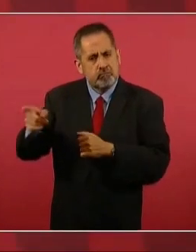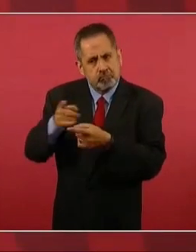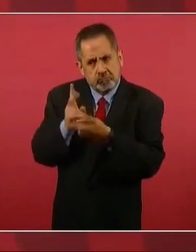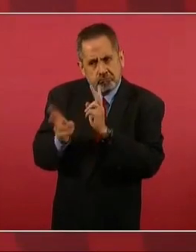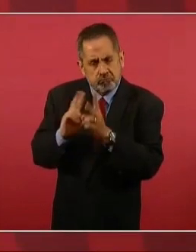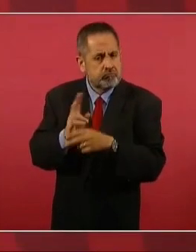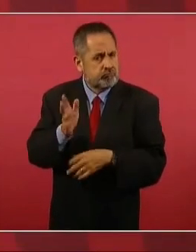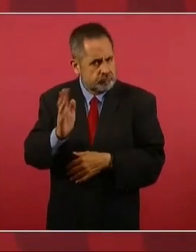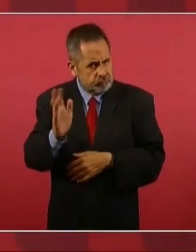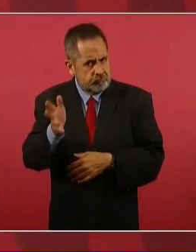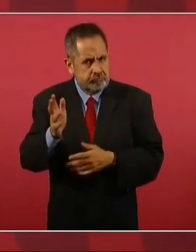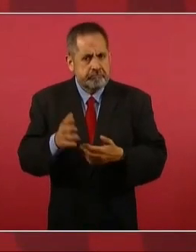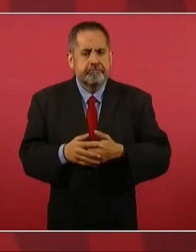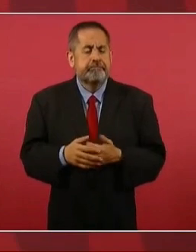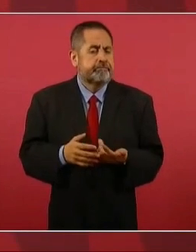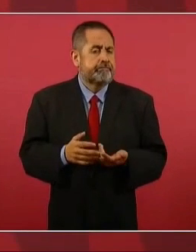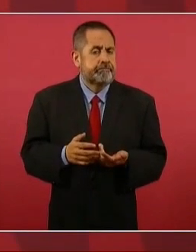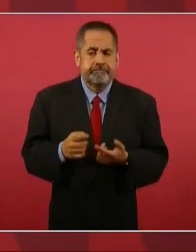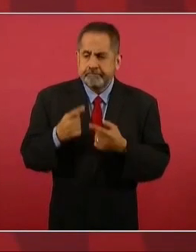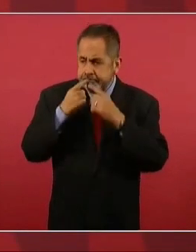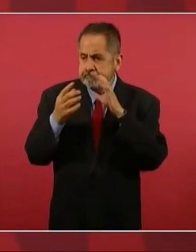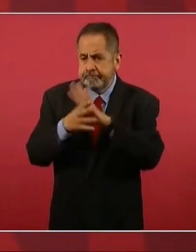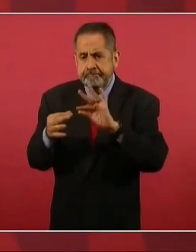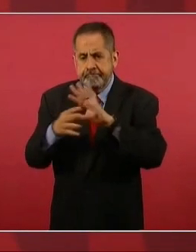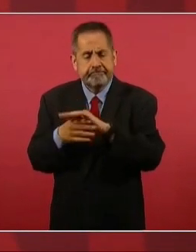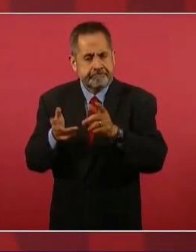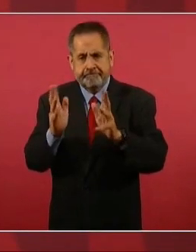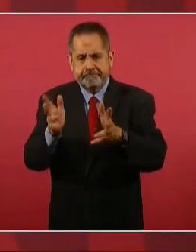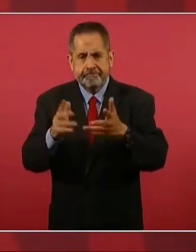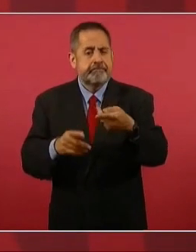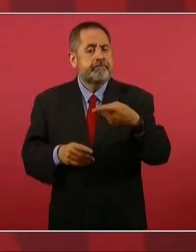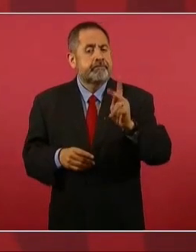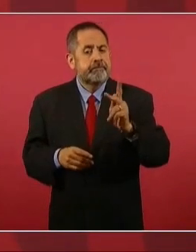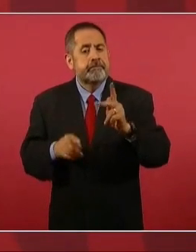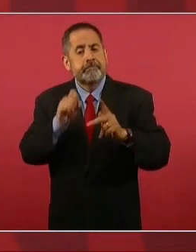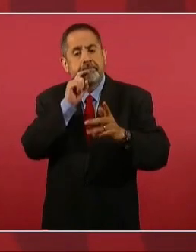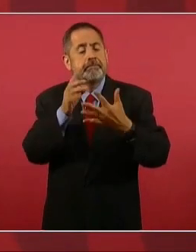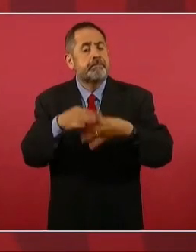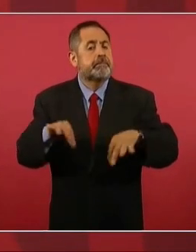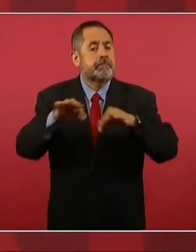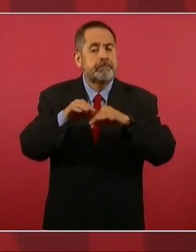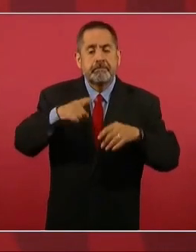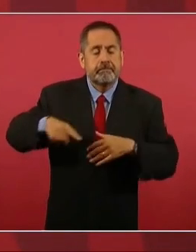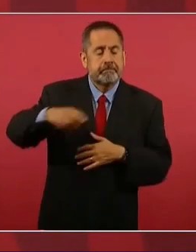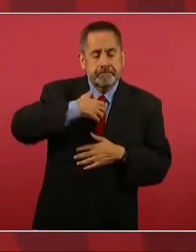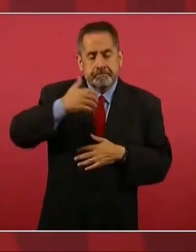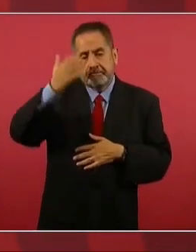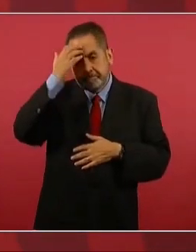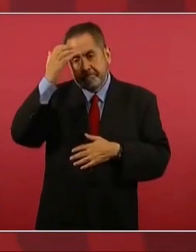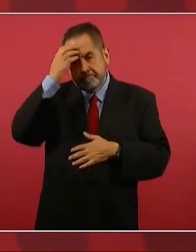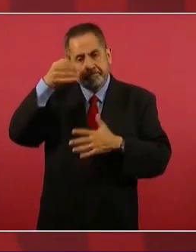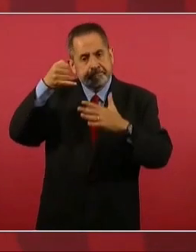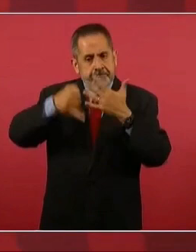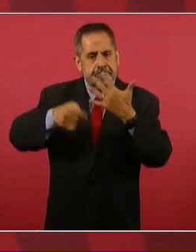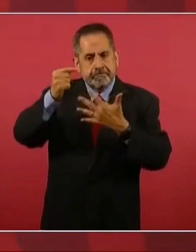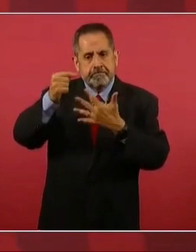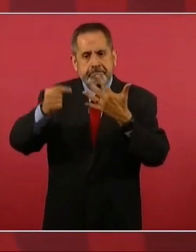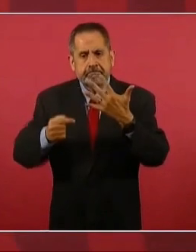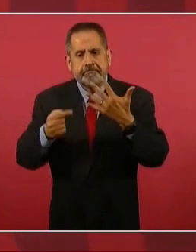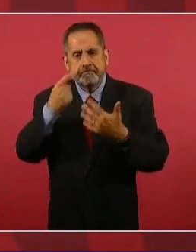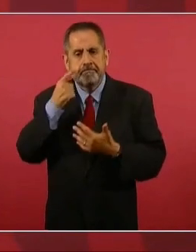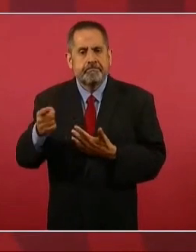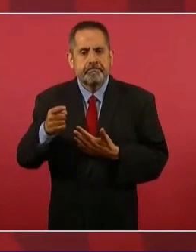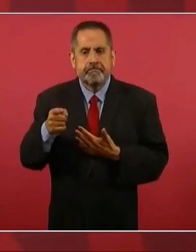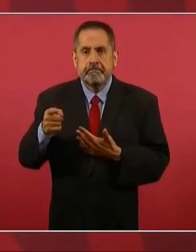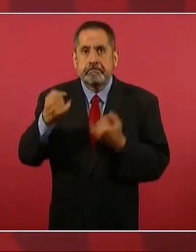se ha explicado esto, pero también es importante que la gente conozca todos los elementos para